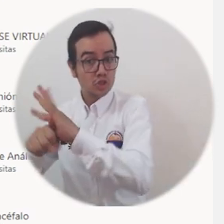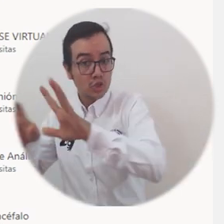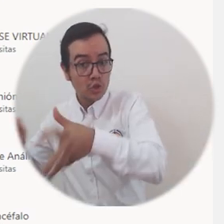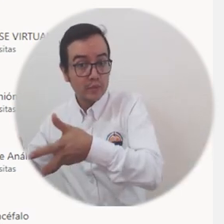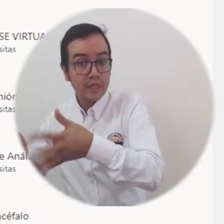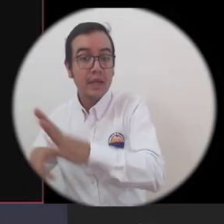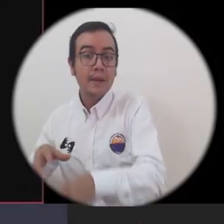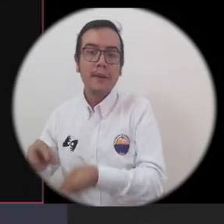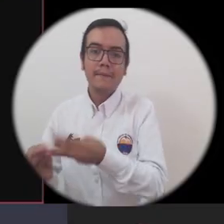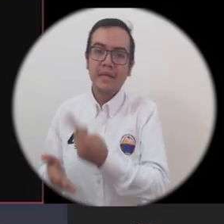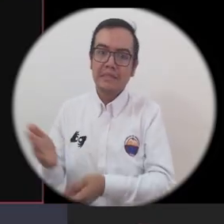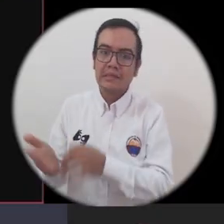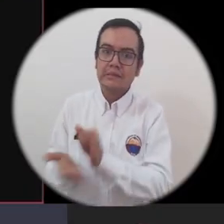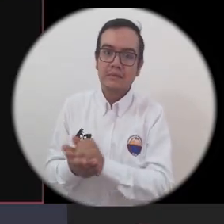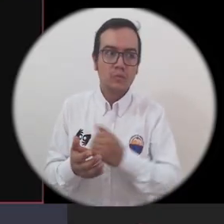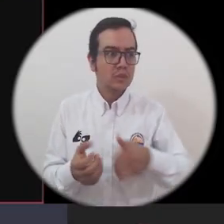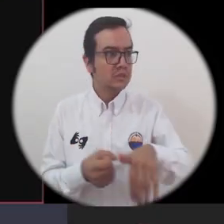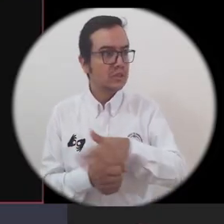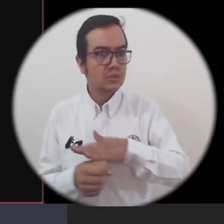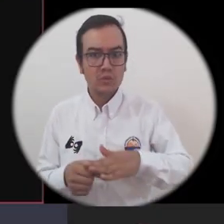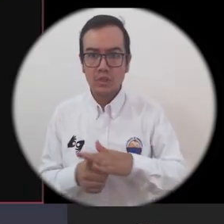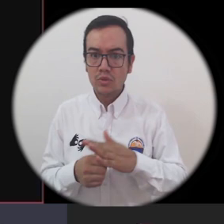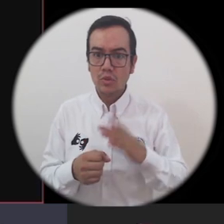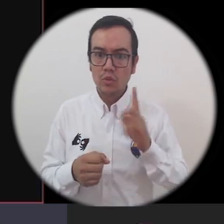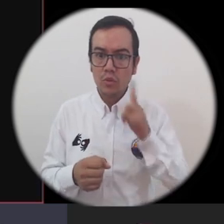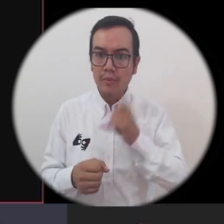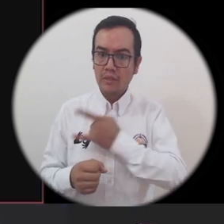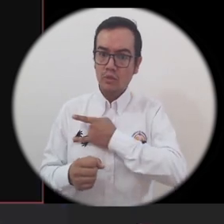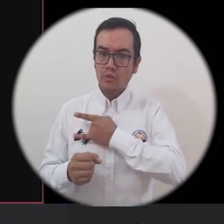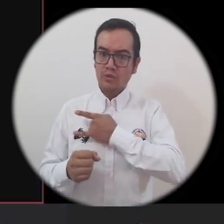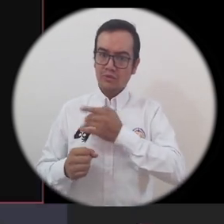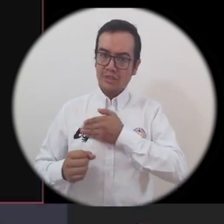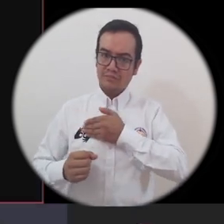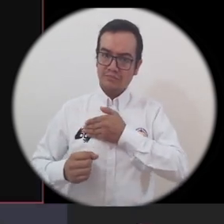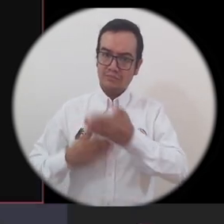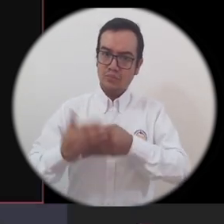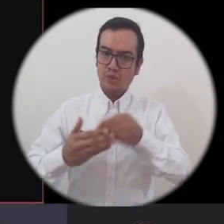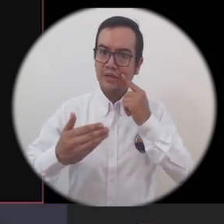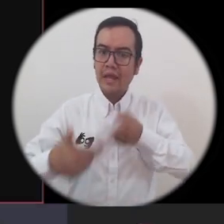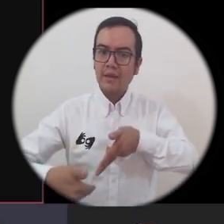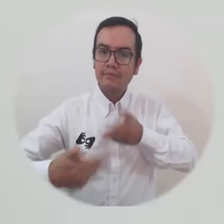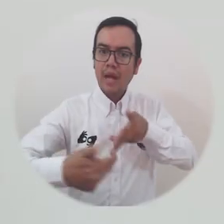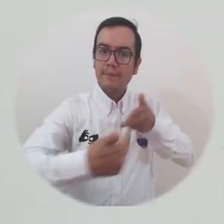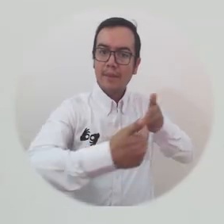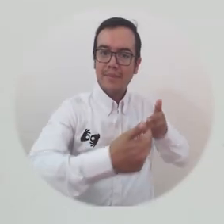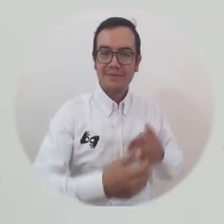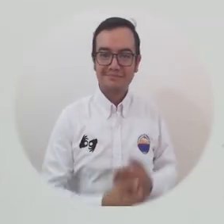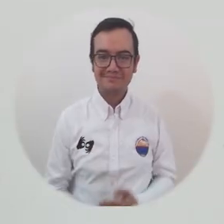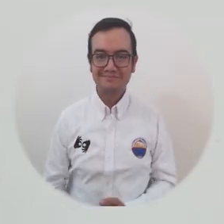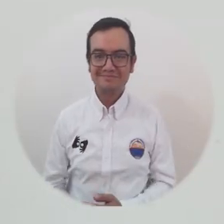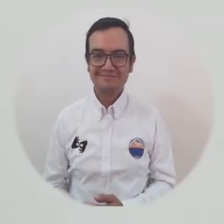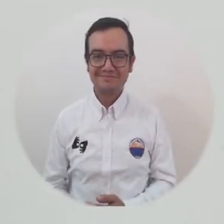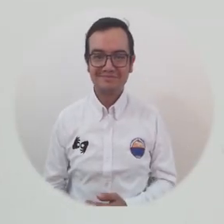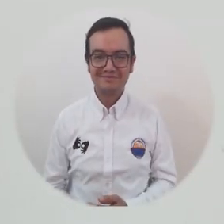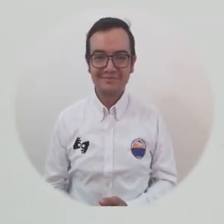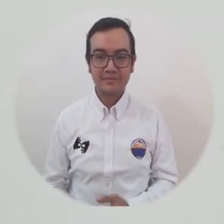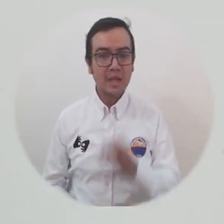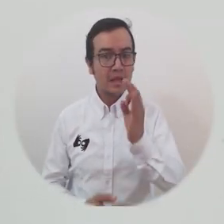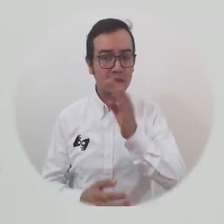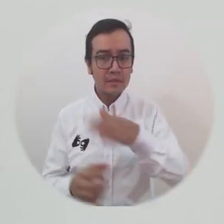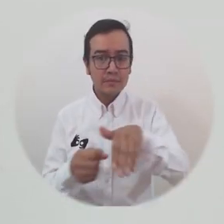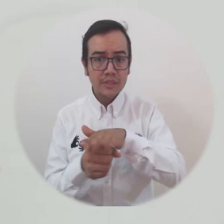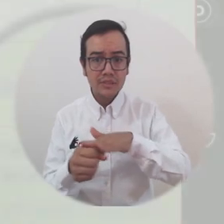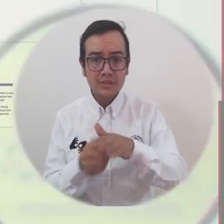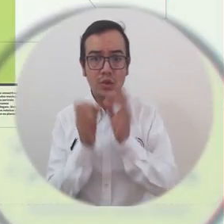coyuntura que se está viviendo, no solo con el COVID-19, sino también con ese paso que hemos dado como institución de las clases